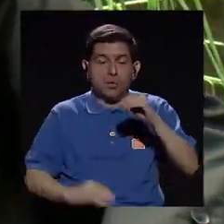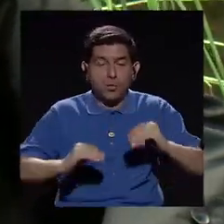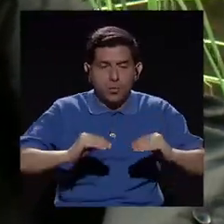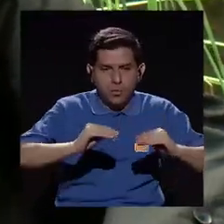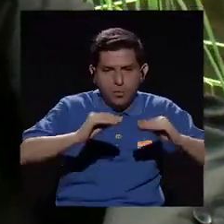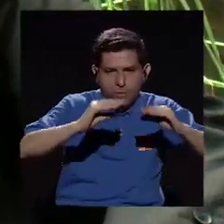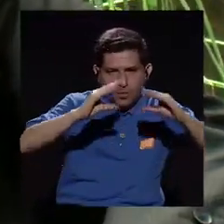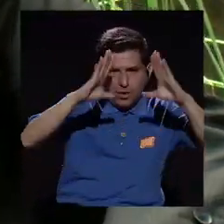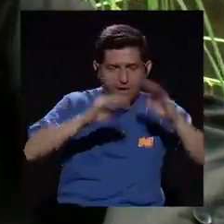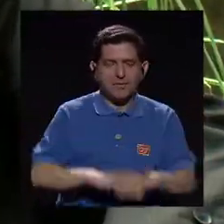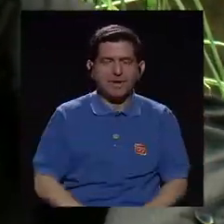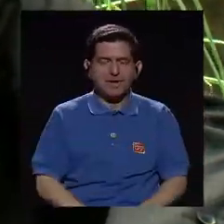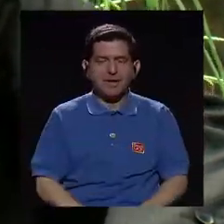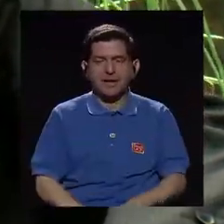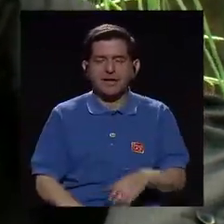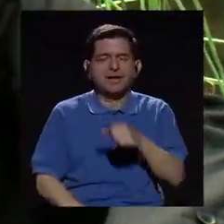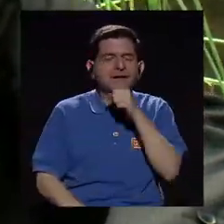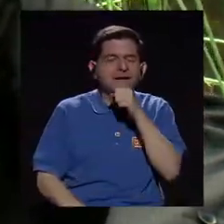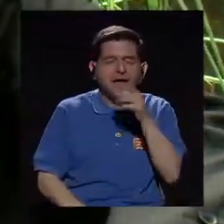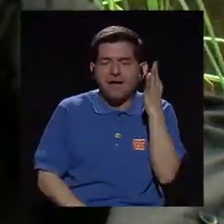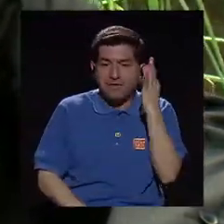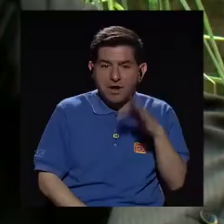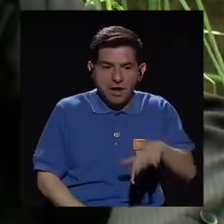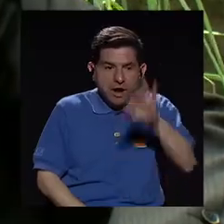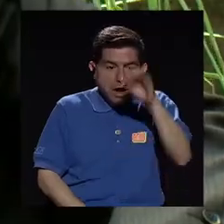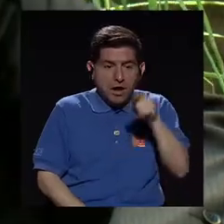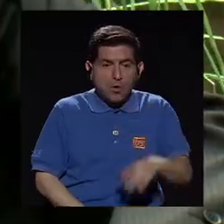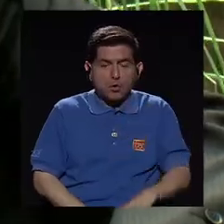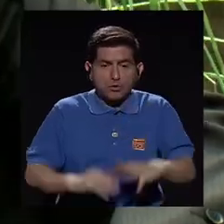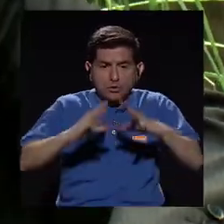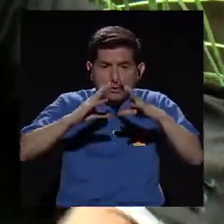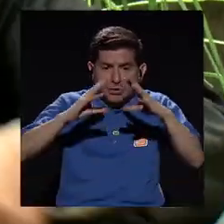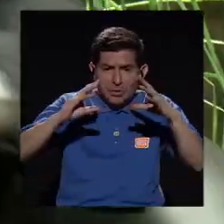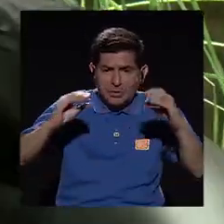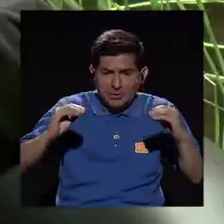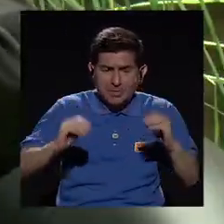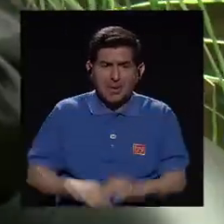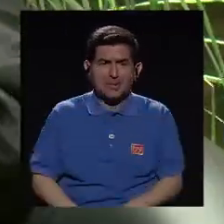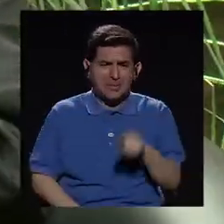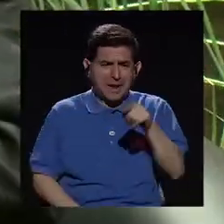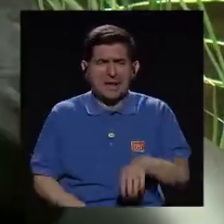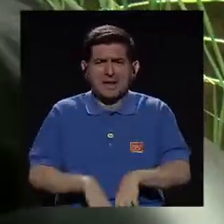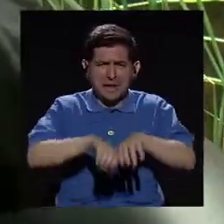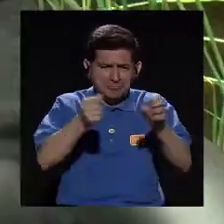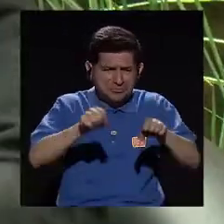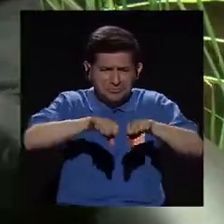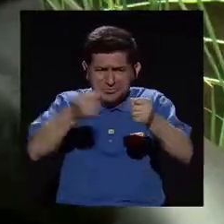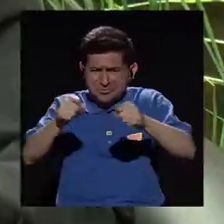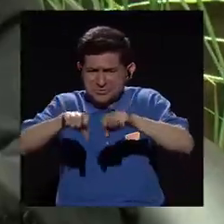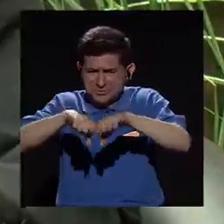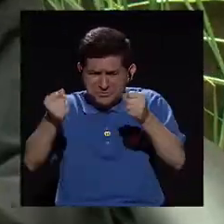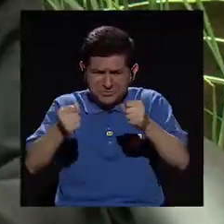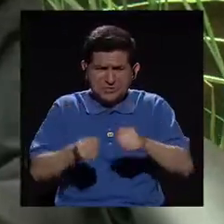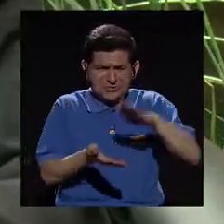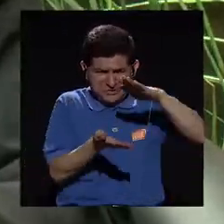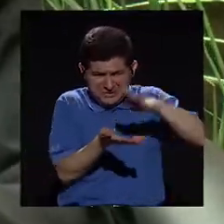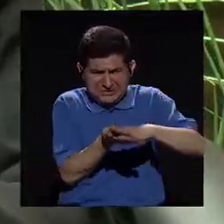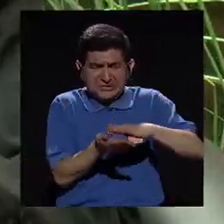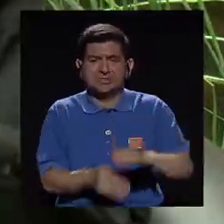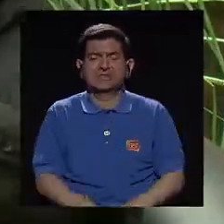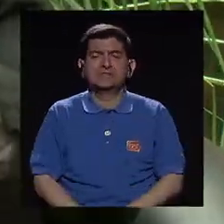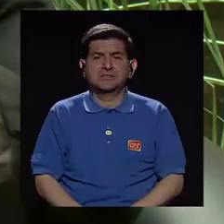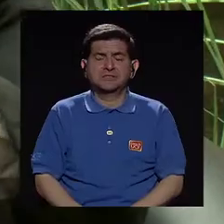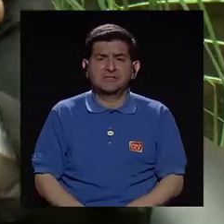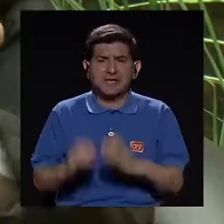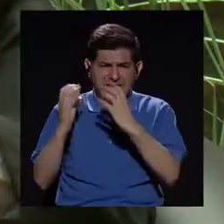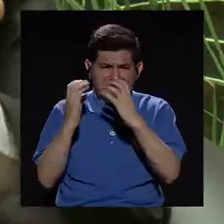en una mañana la viejecita encontró las papayas totalmente crac, crac, crac, majadas,